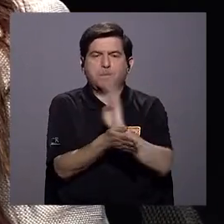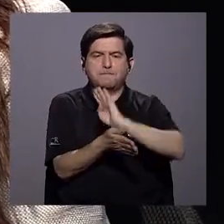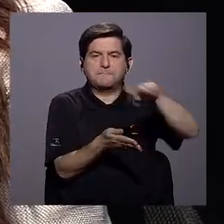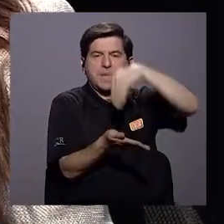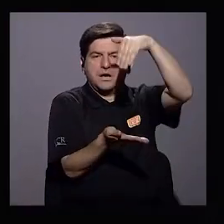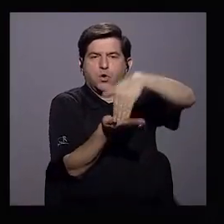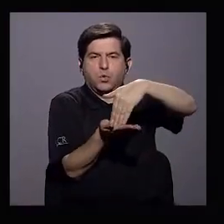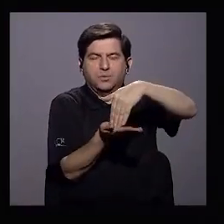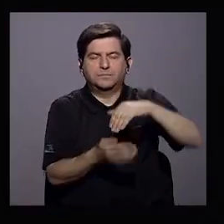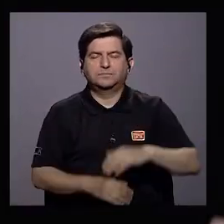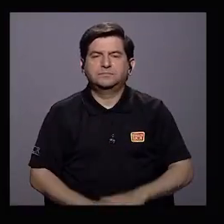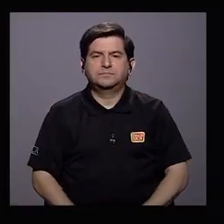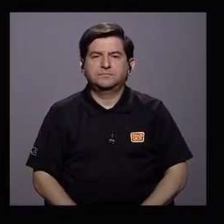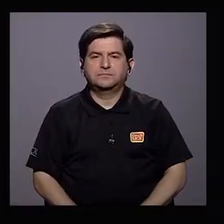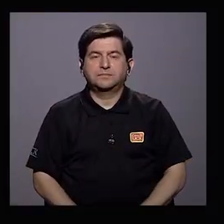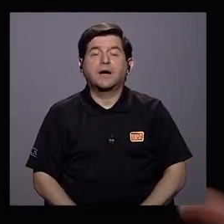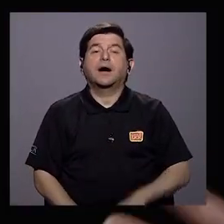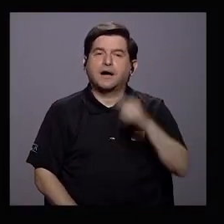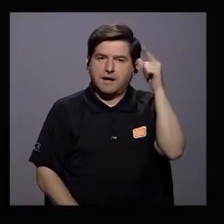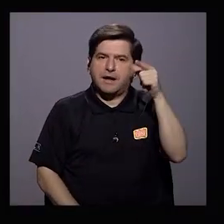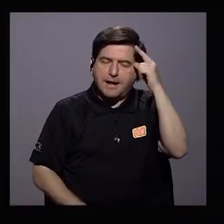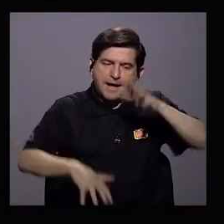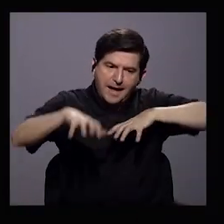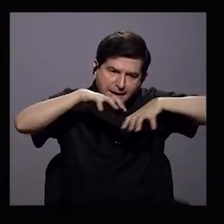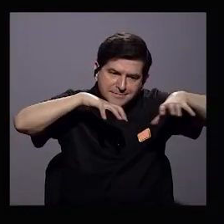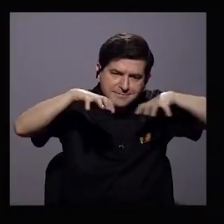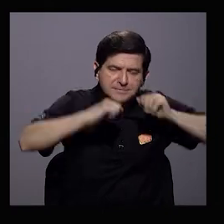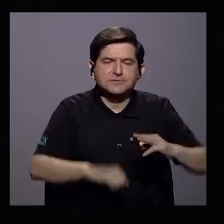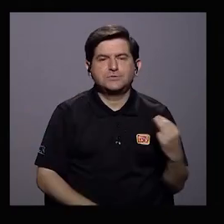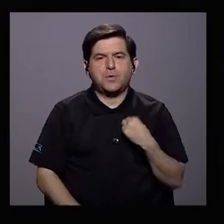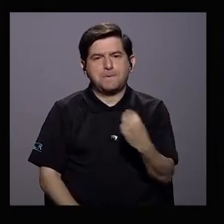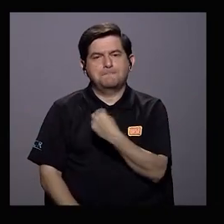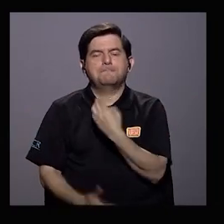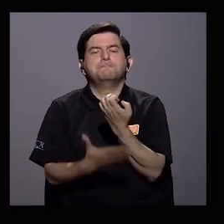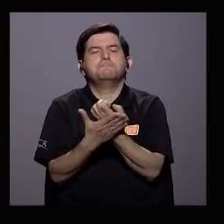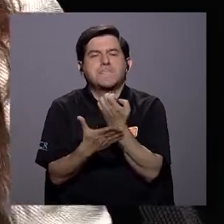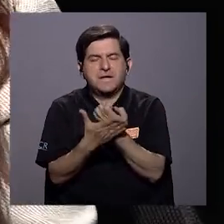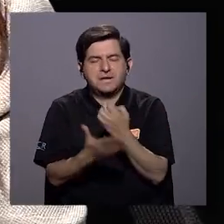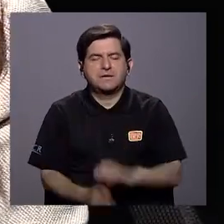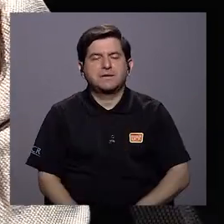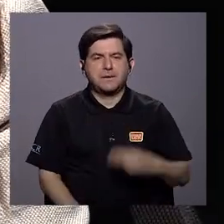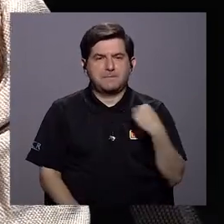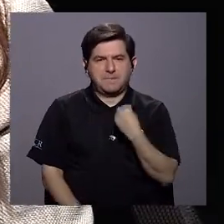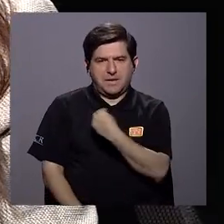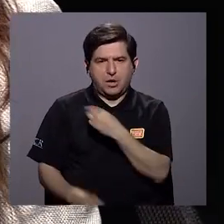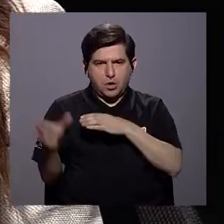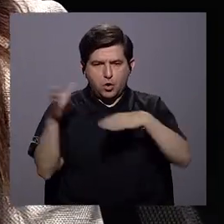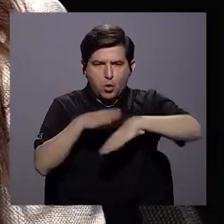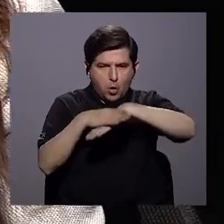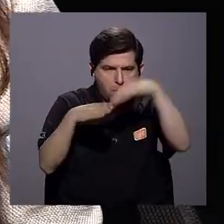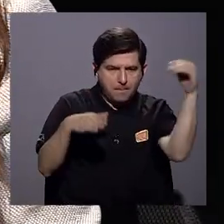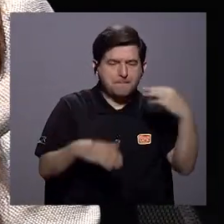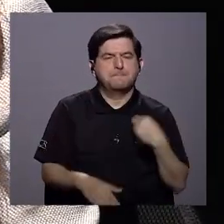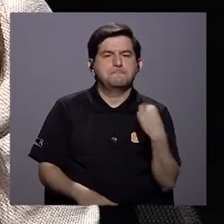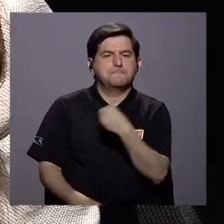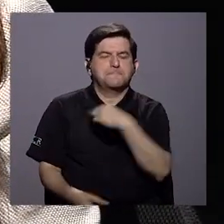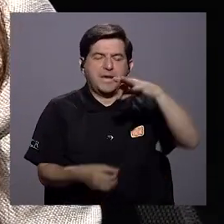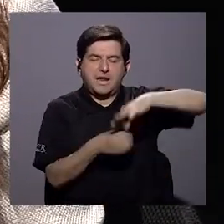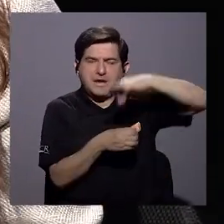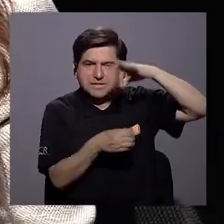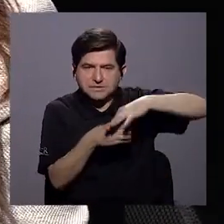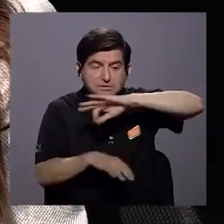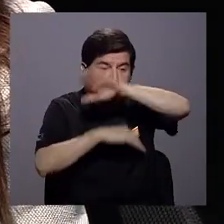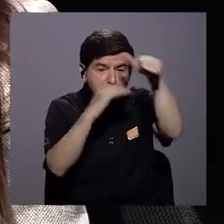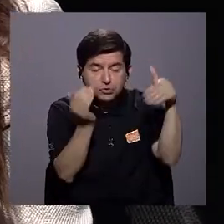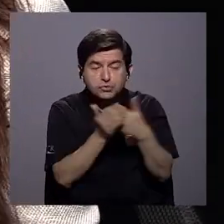Banco Central. También hay, por supuesto, acciones que emprende el Ministerio de Economía, el Ministerio de Comercio Exterior, el Ministerio de Agricultura.